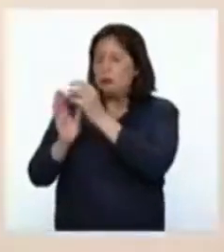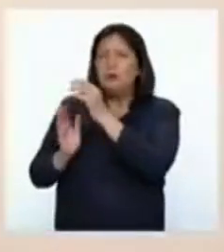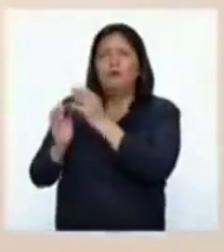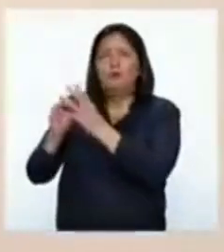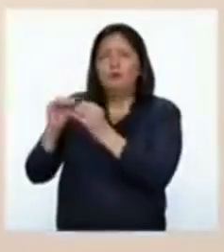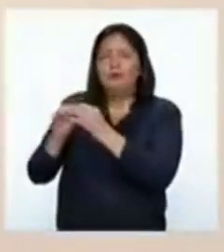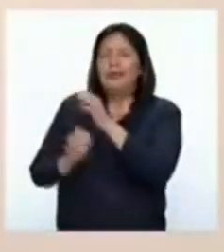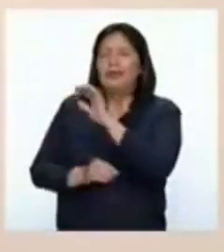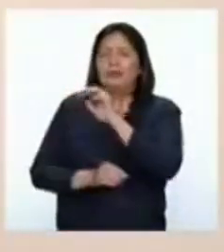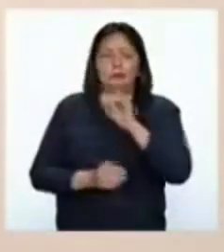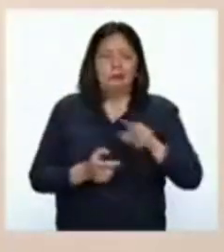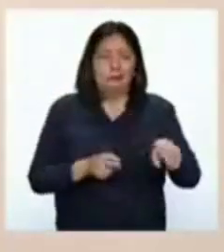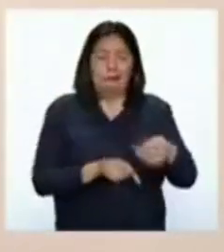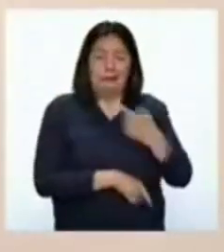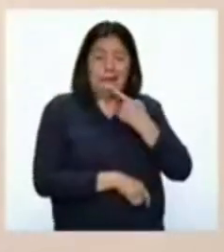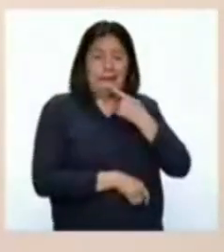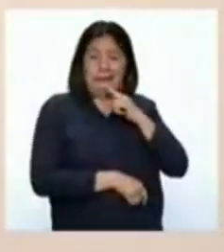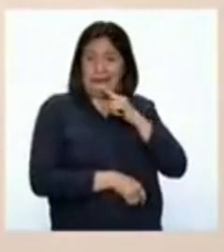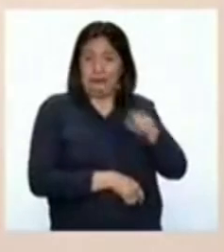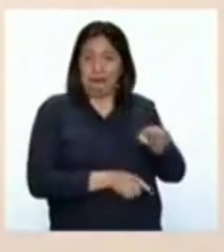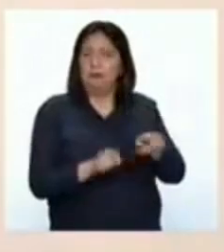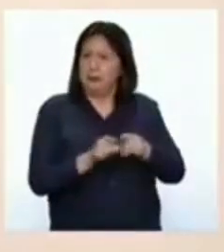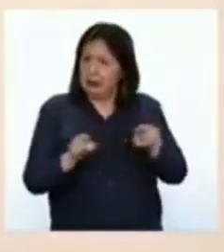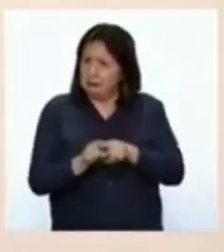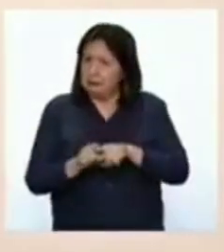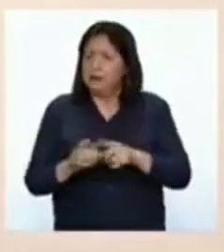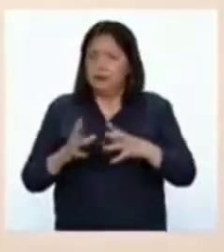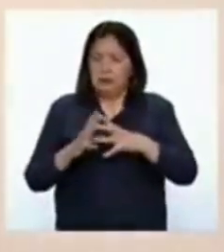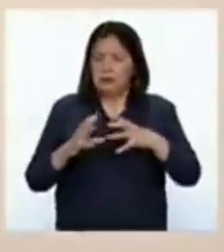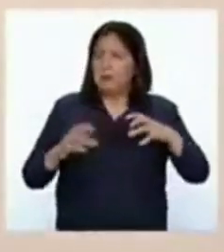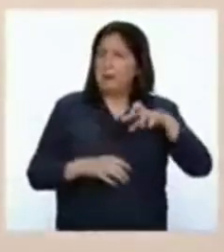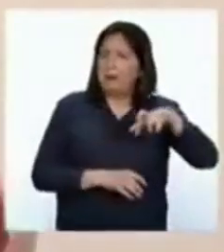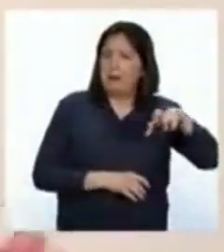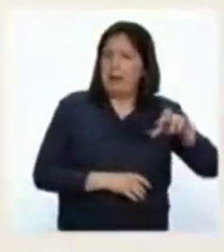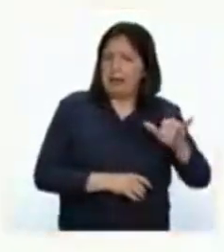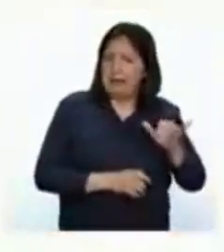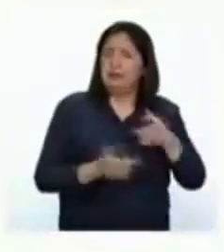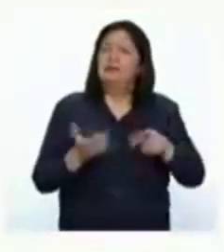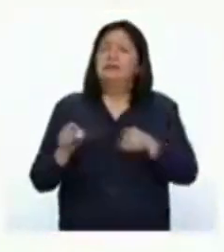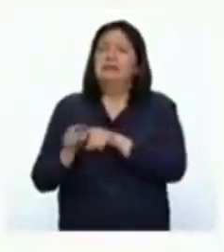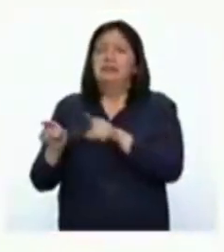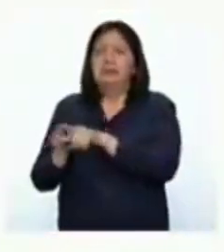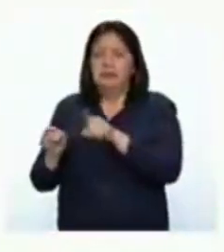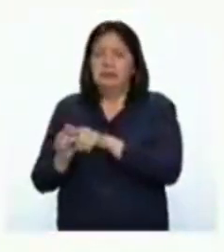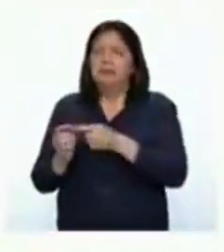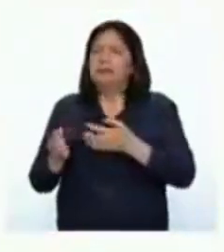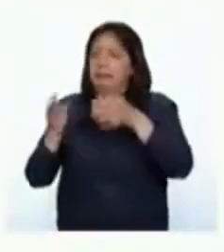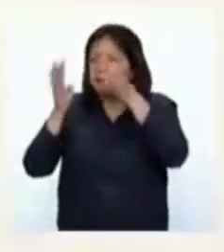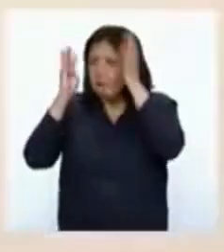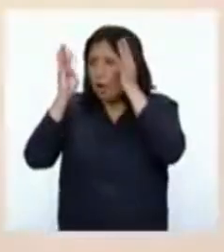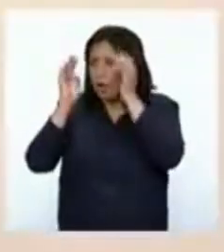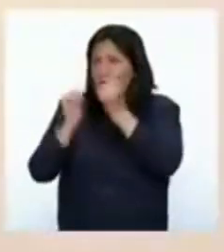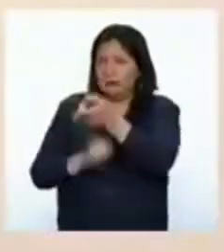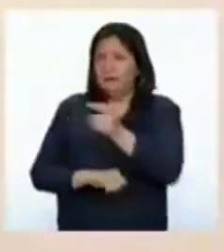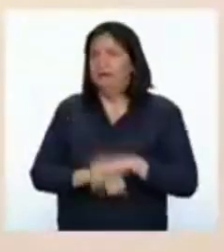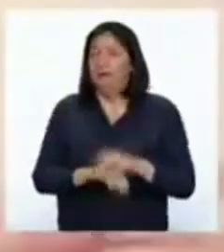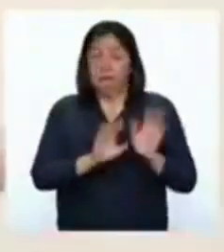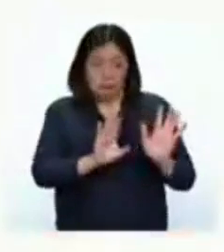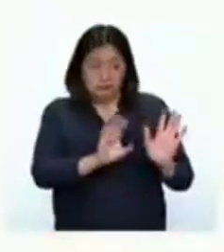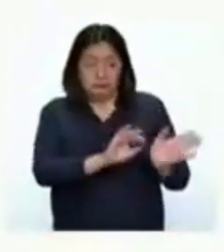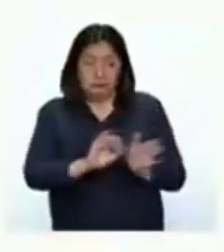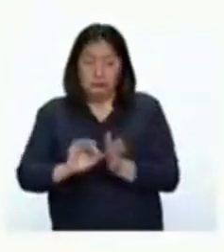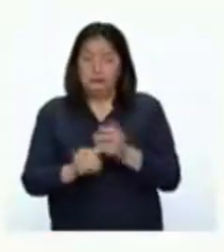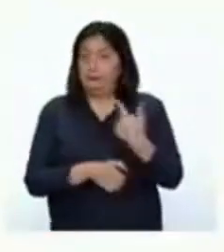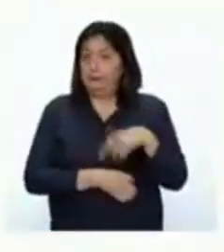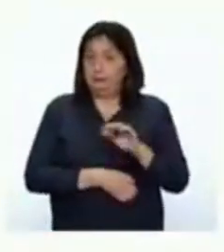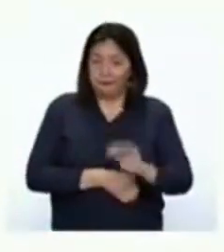vamos a encontrar en los cítricos. También lo podemos consumir en la papaya. También lo podemos consumir en el brócoli. Bien, y